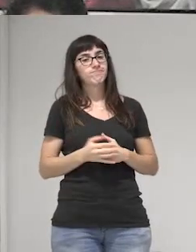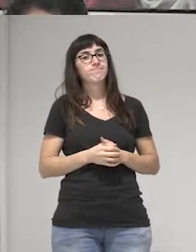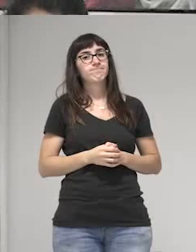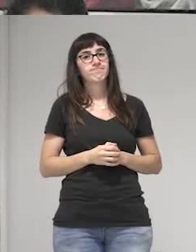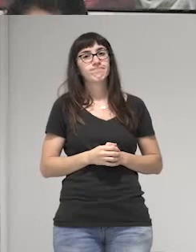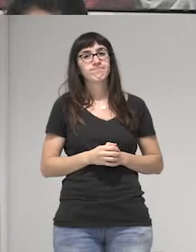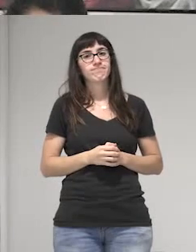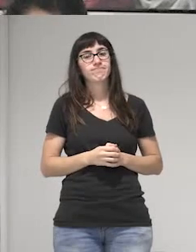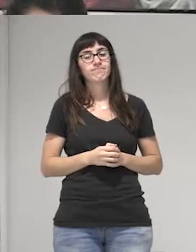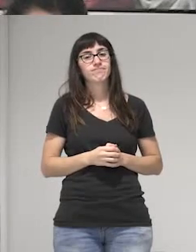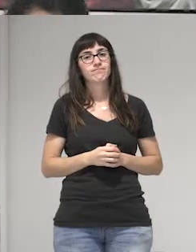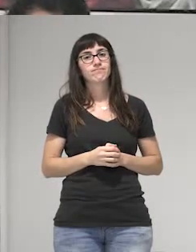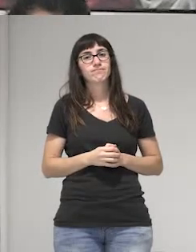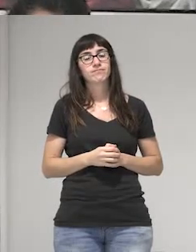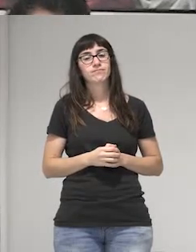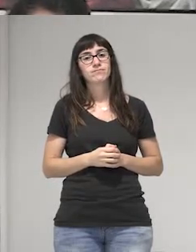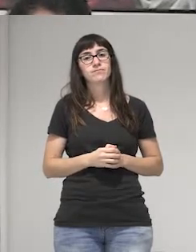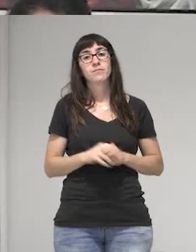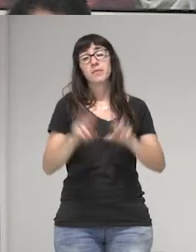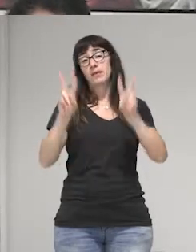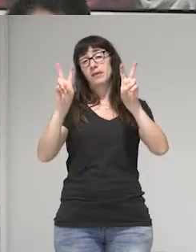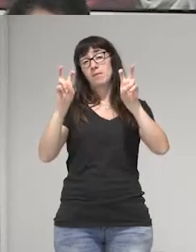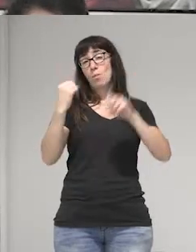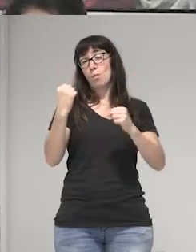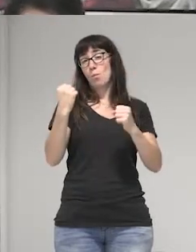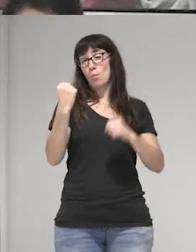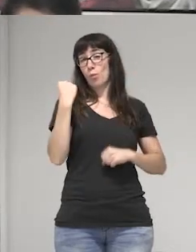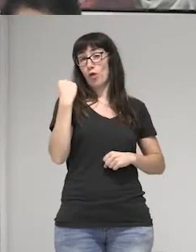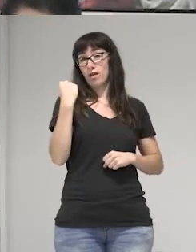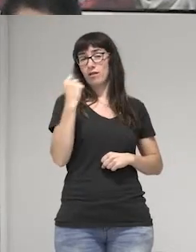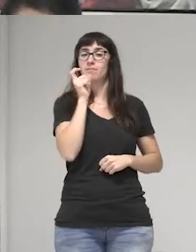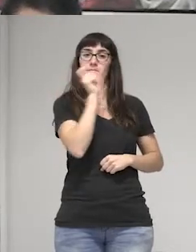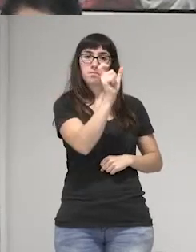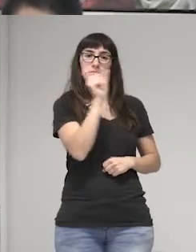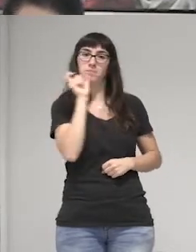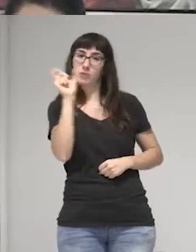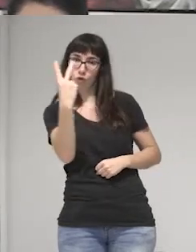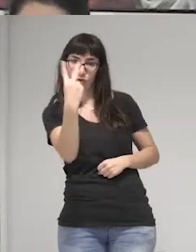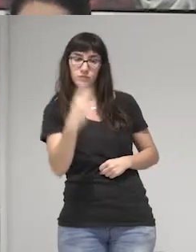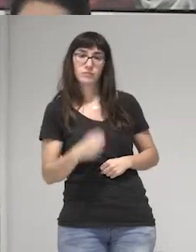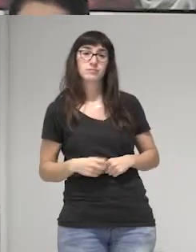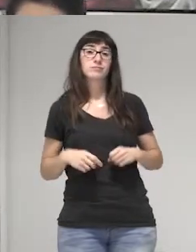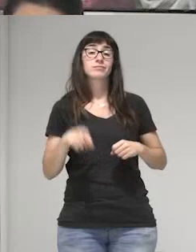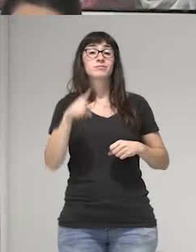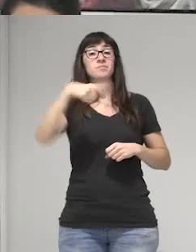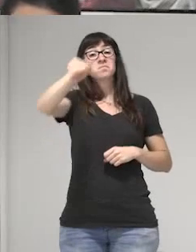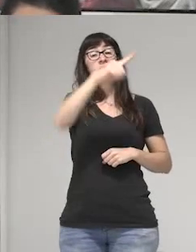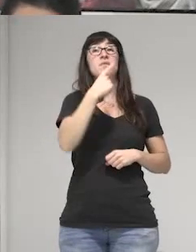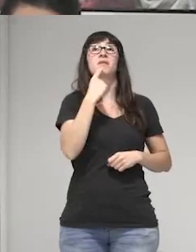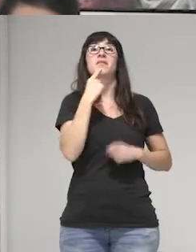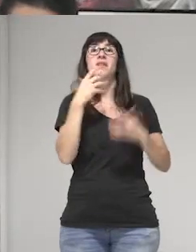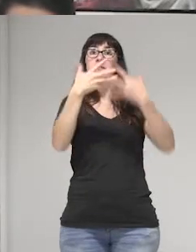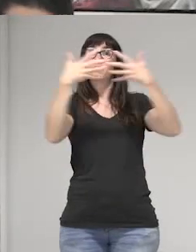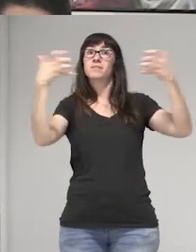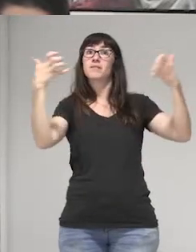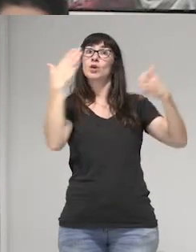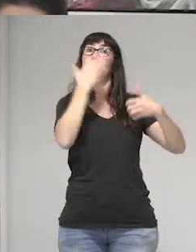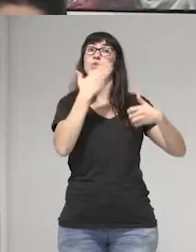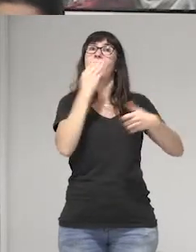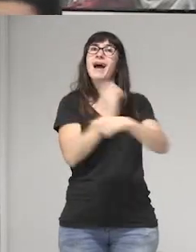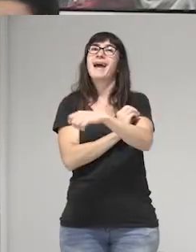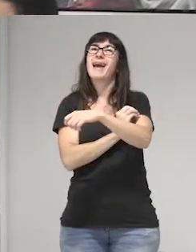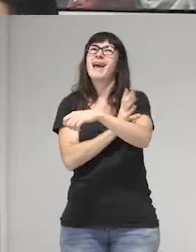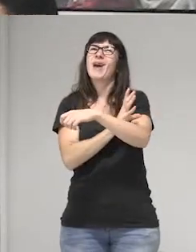Dos palabras sobre el tema del poder. ¿Ustedes usan la escuela de empoderamiento? A mí no me gusta usar el